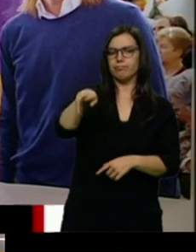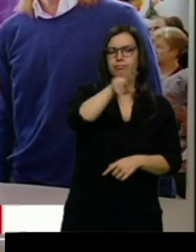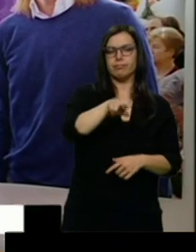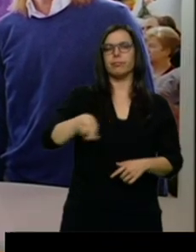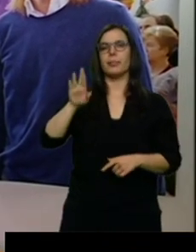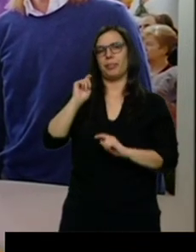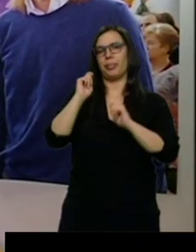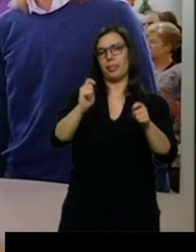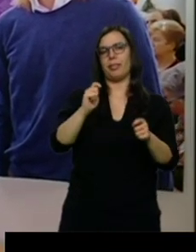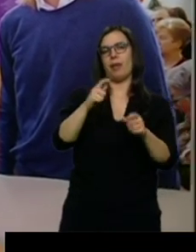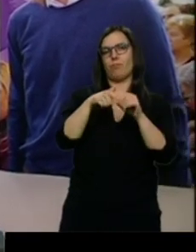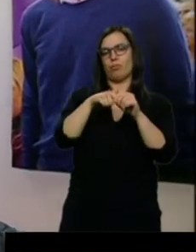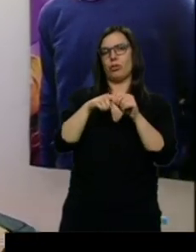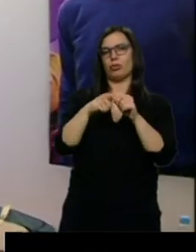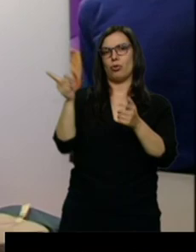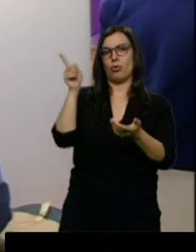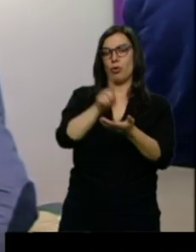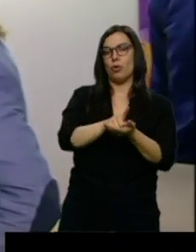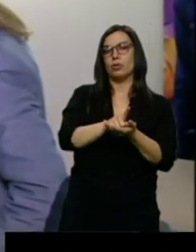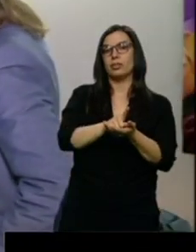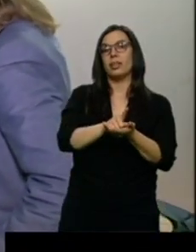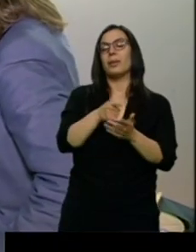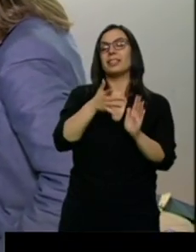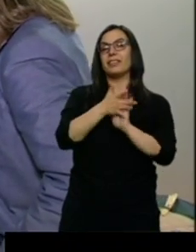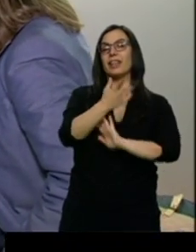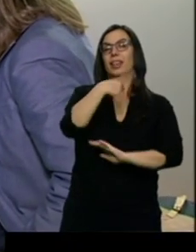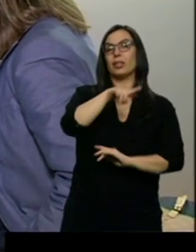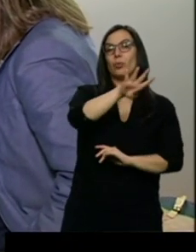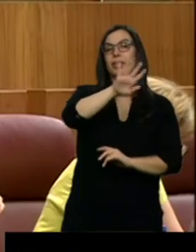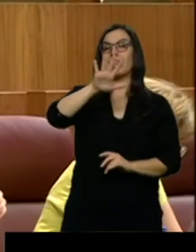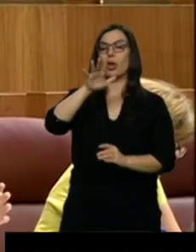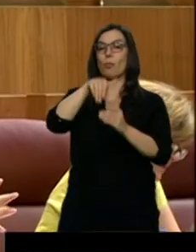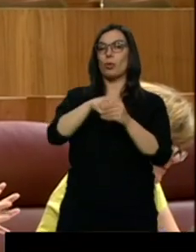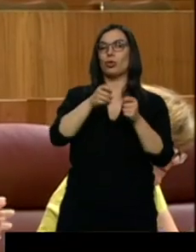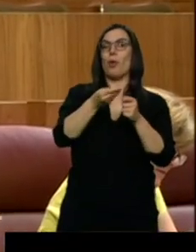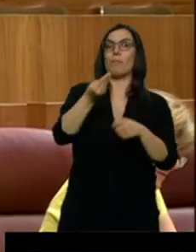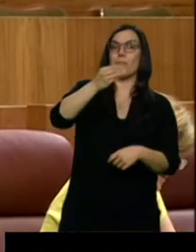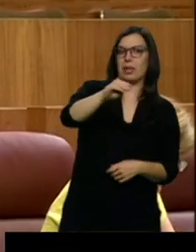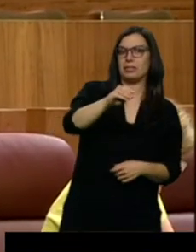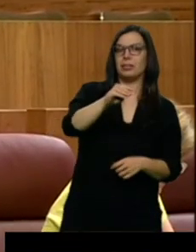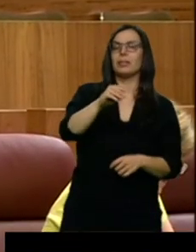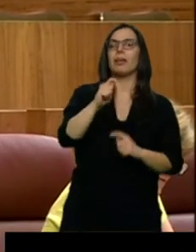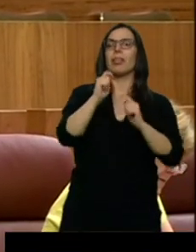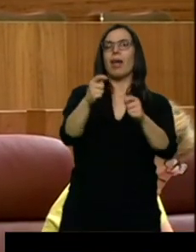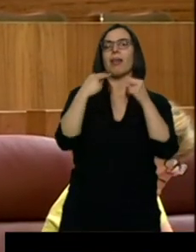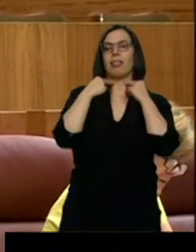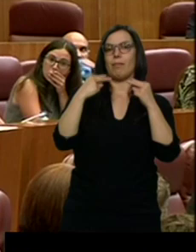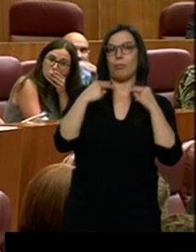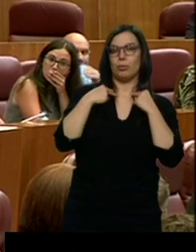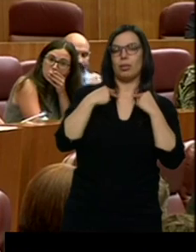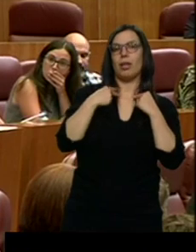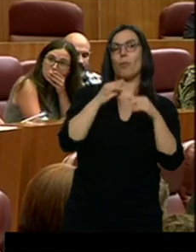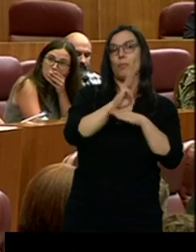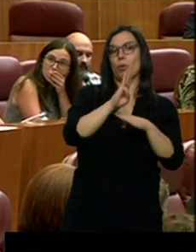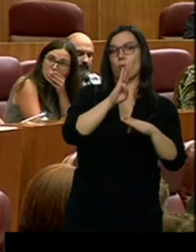eso habría obtenido 145 votos más, que le daría el acta de procurador y una diferencia de 15 en detrimento de